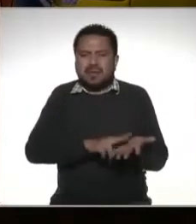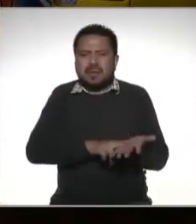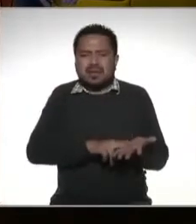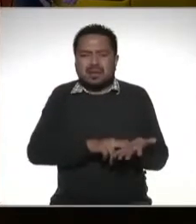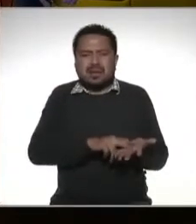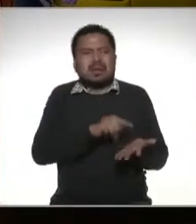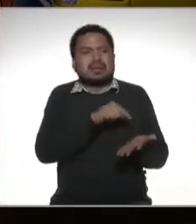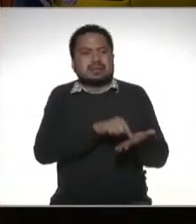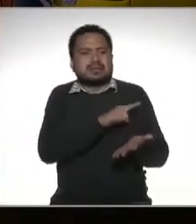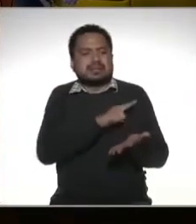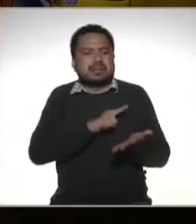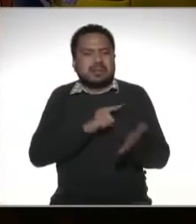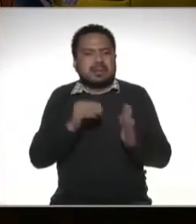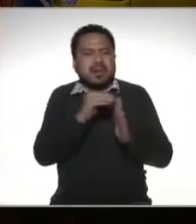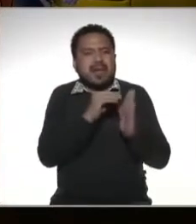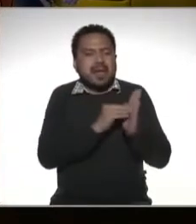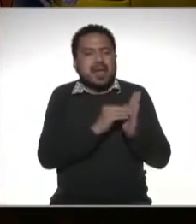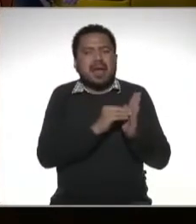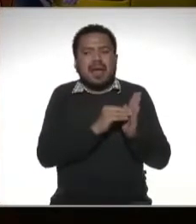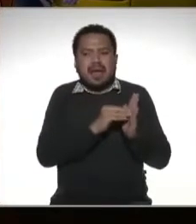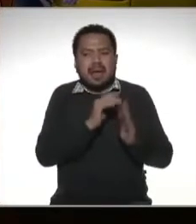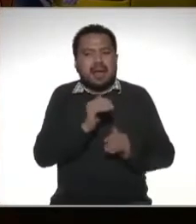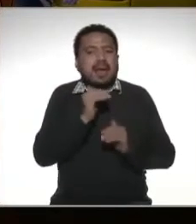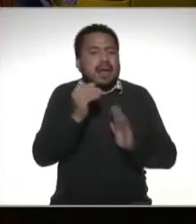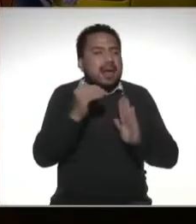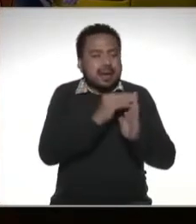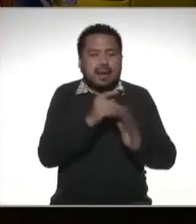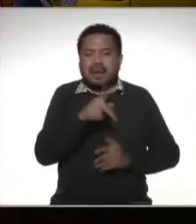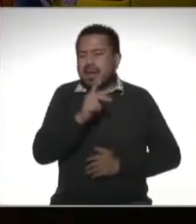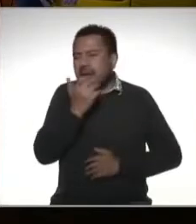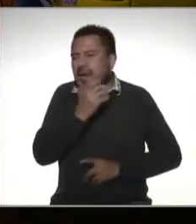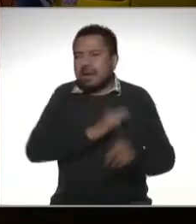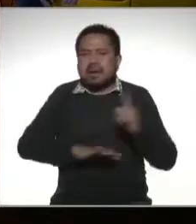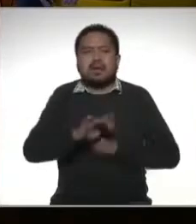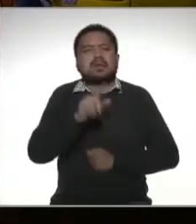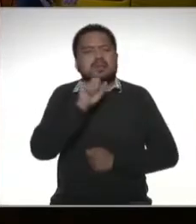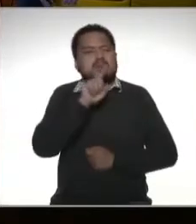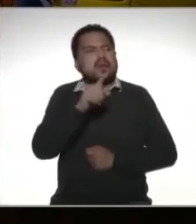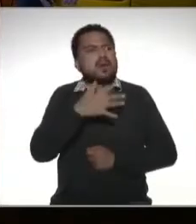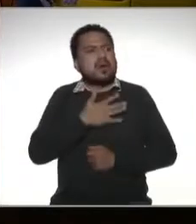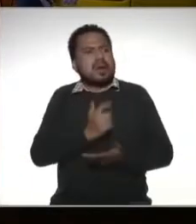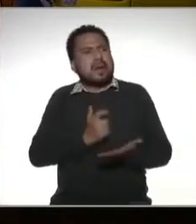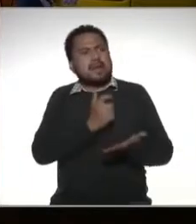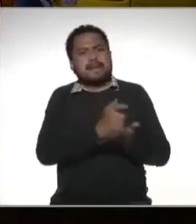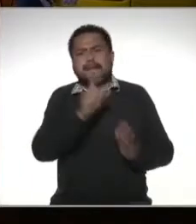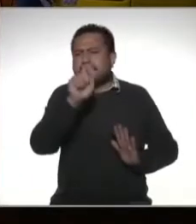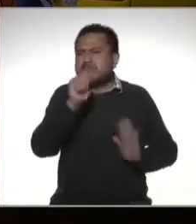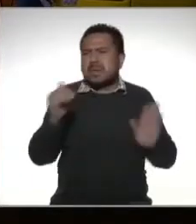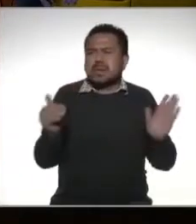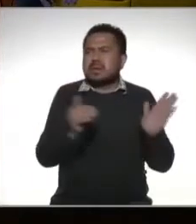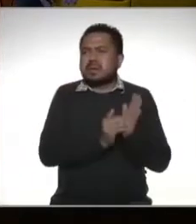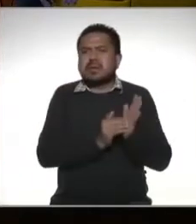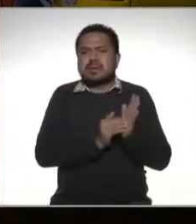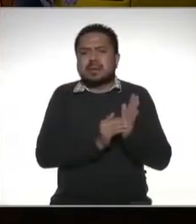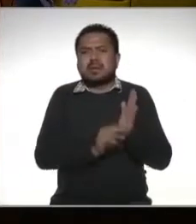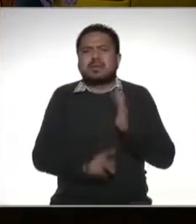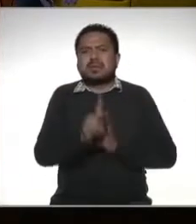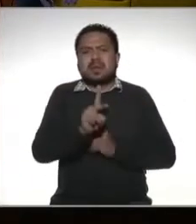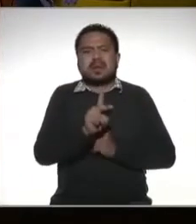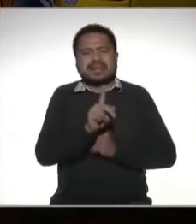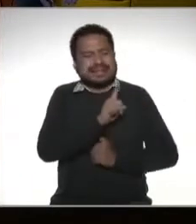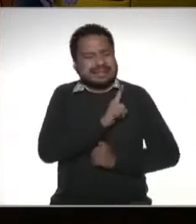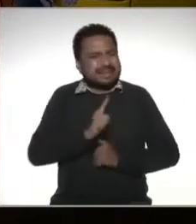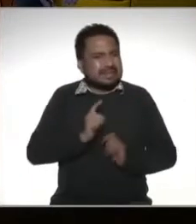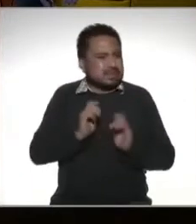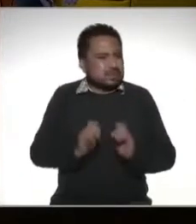incumpliendo un requisito y eso es muy común entonces aunque lo hayamos oye pagué 20 mil pesos se volverá a no deducir entonces hay que